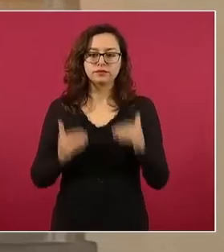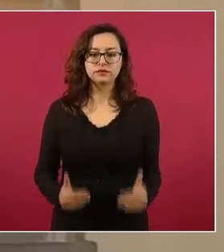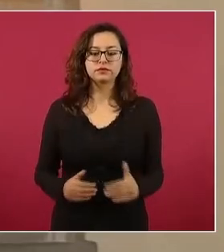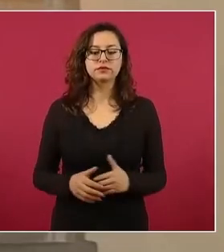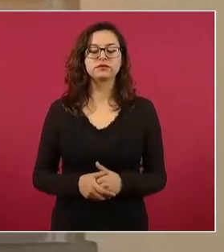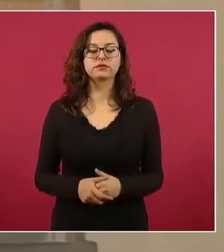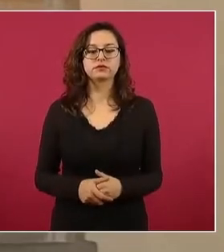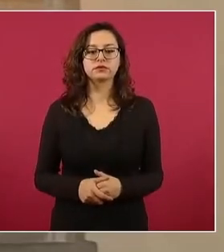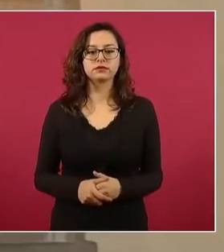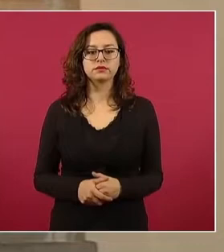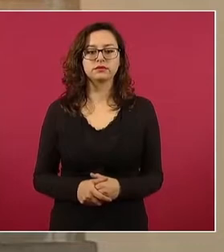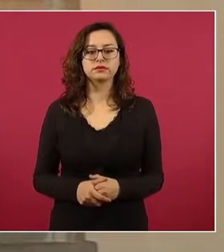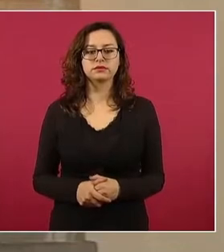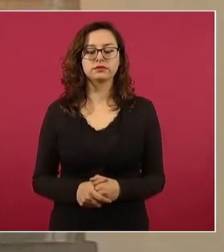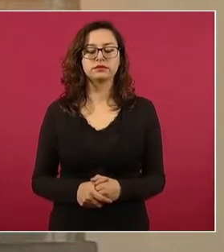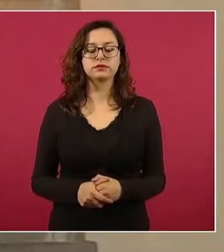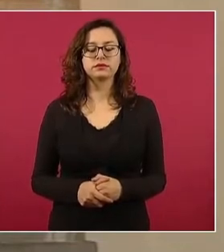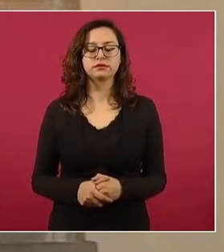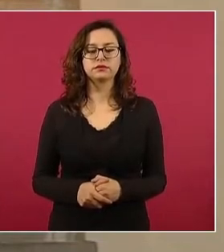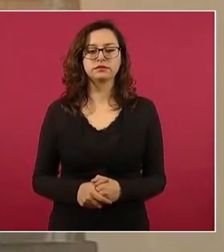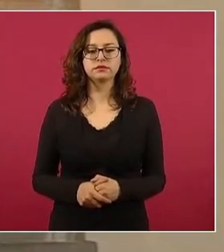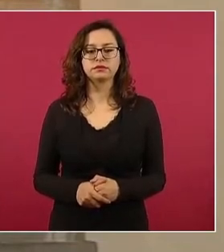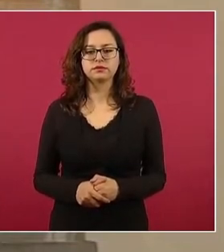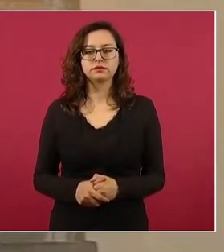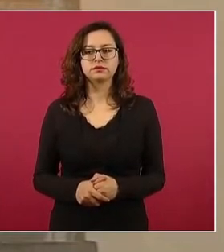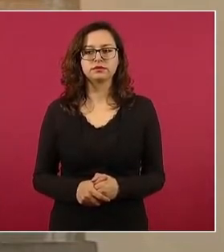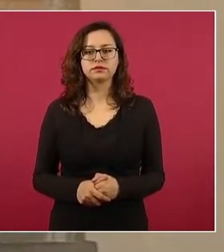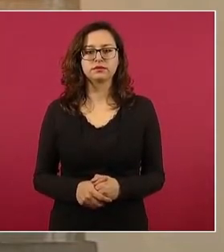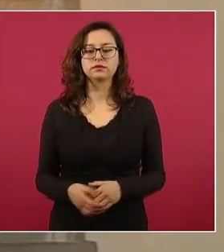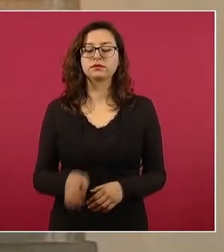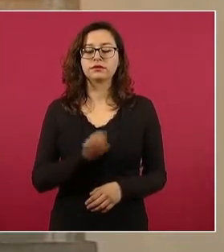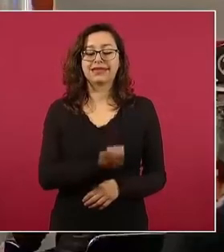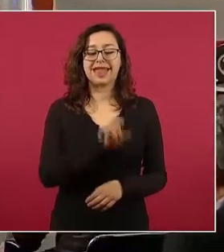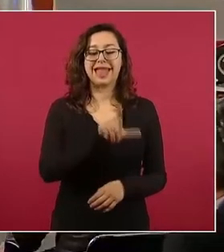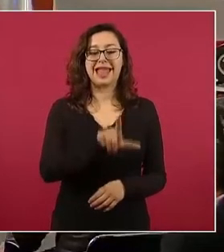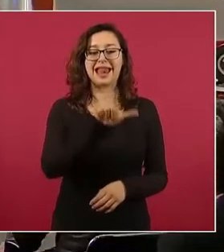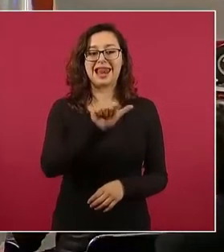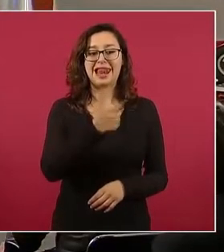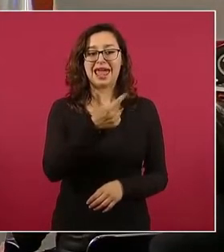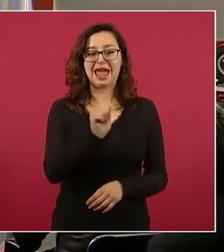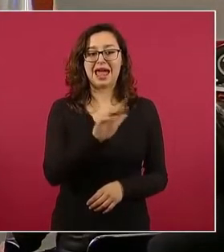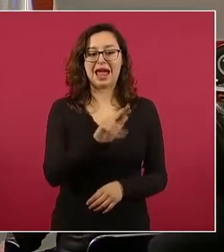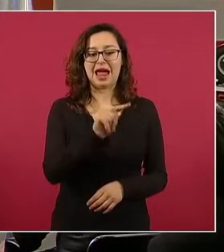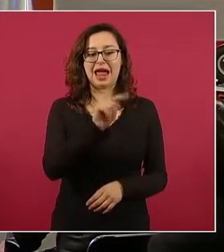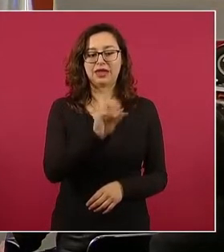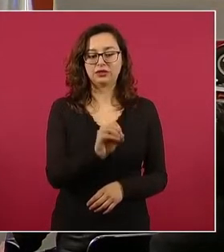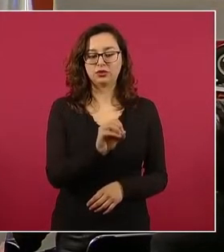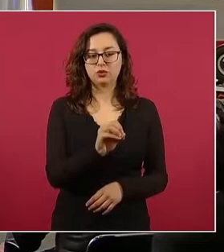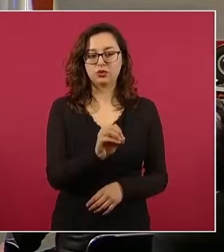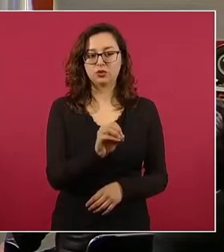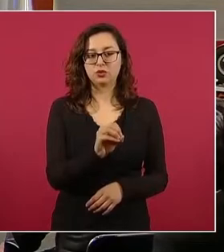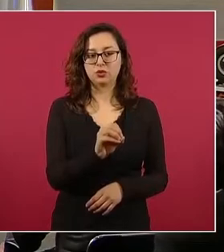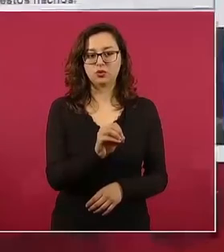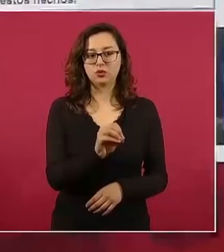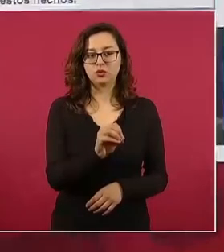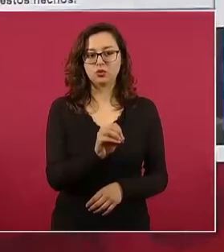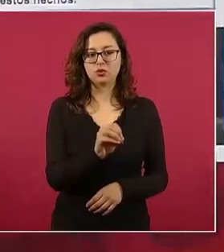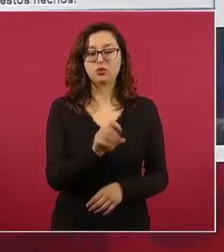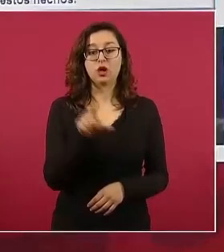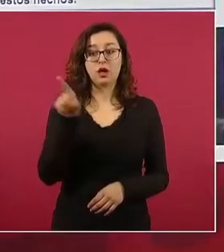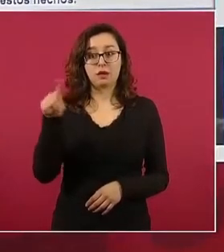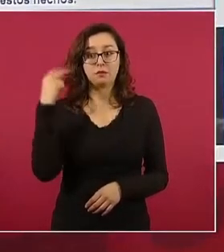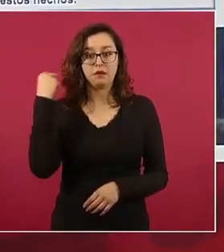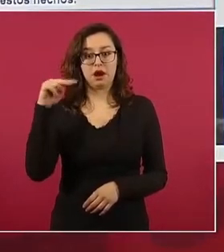del sujeto apodado como El Lagarto, Jesús Tomás N., la Fiscalía de